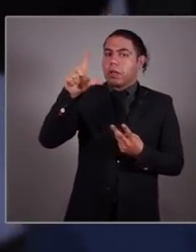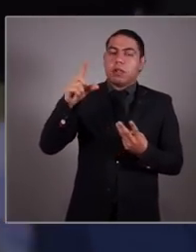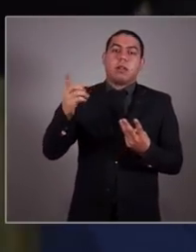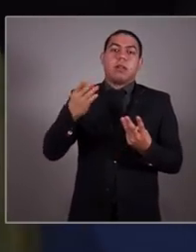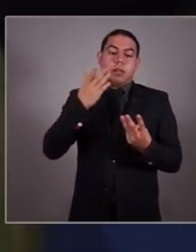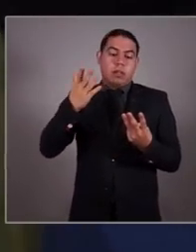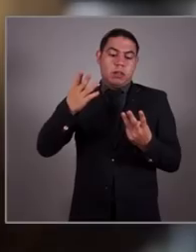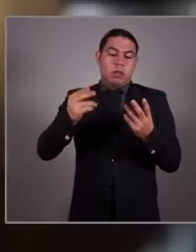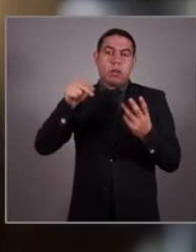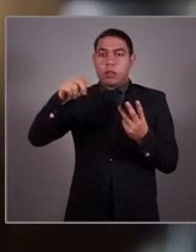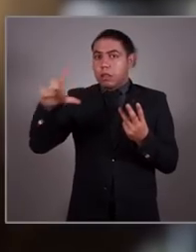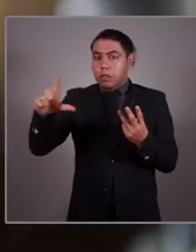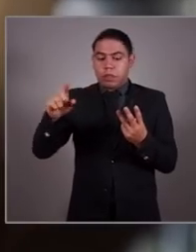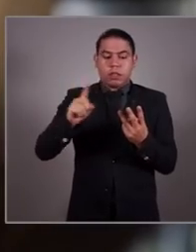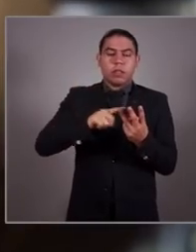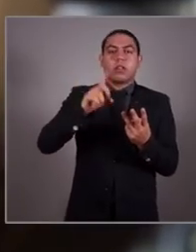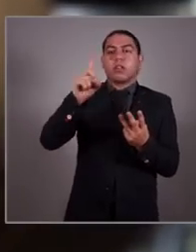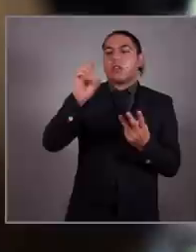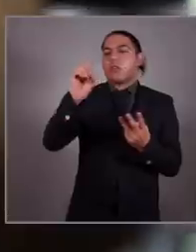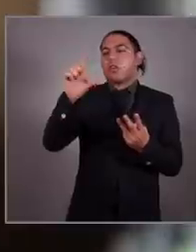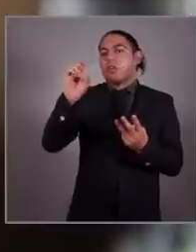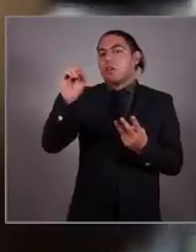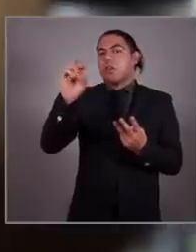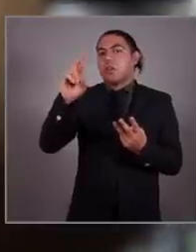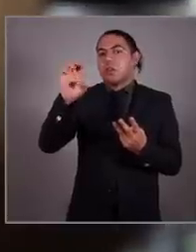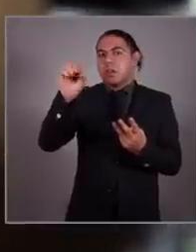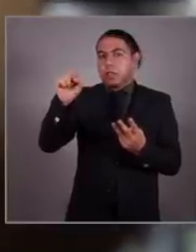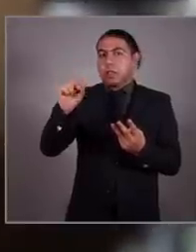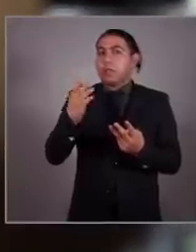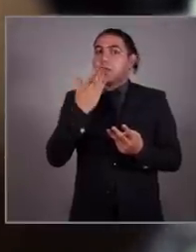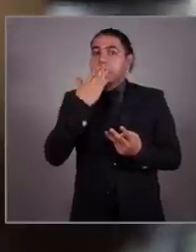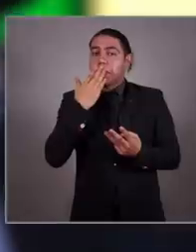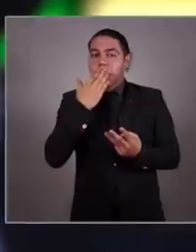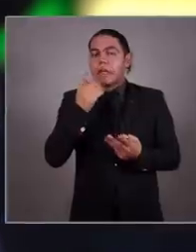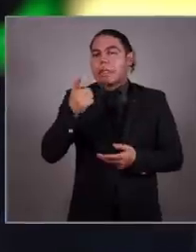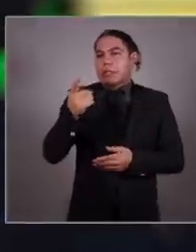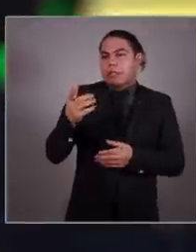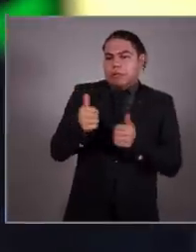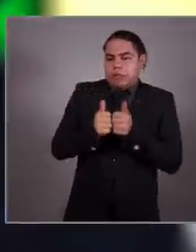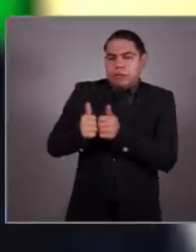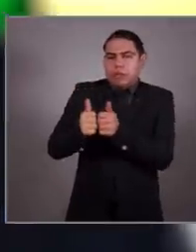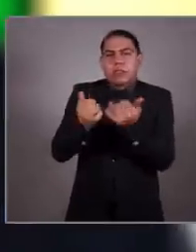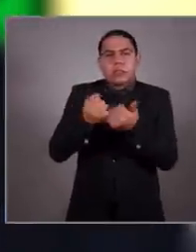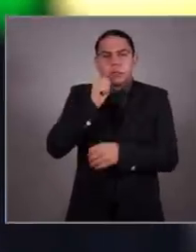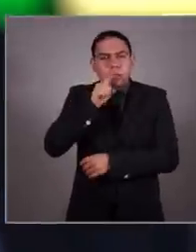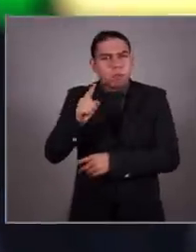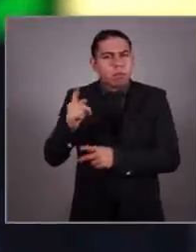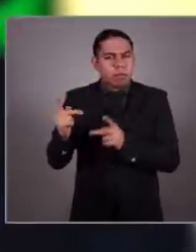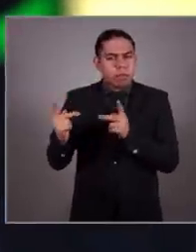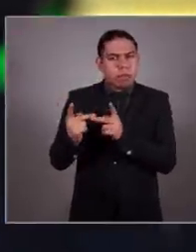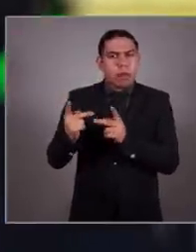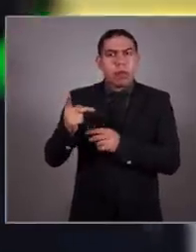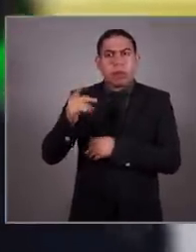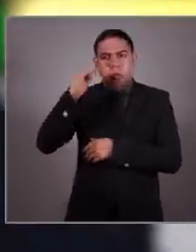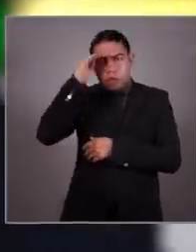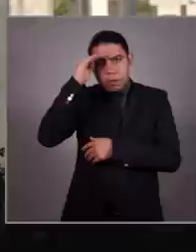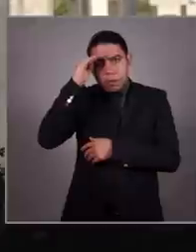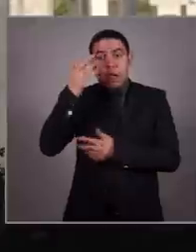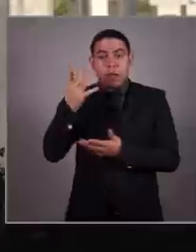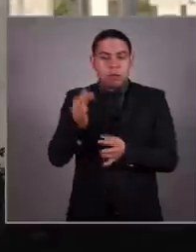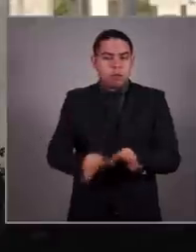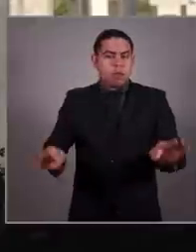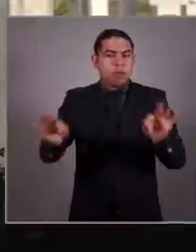de Nuevo León. Y a Dolores del Río, de Sonora. Que acompañaron esa reflexión. Y que demostraron que lo más